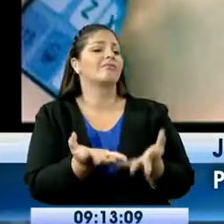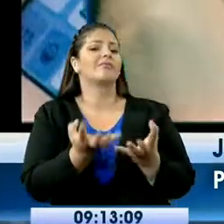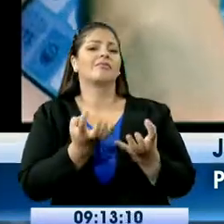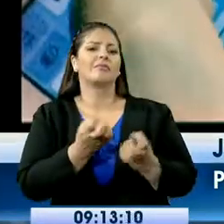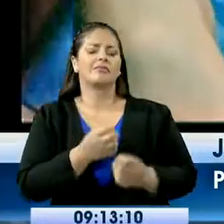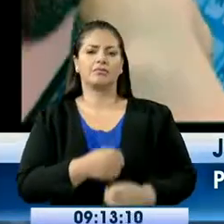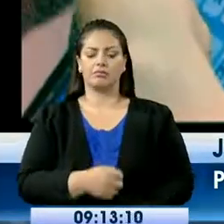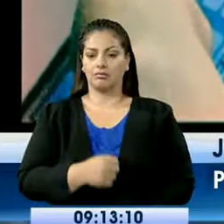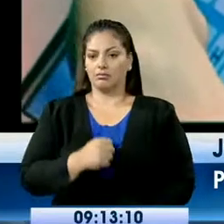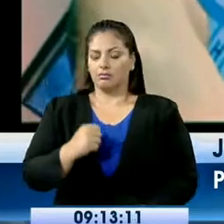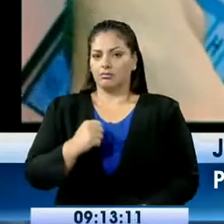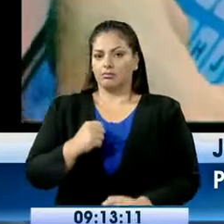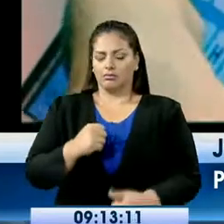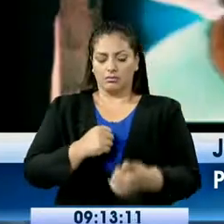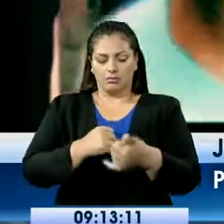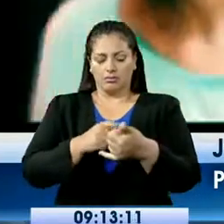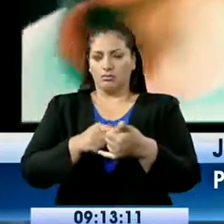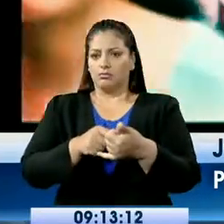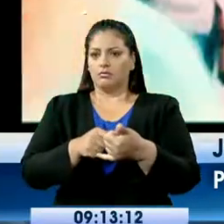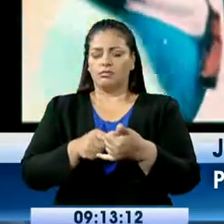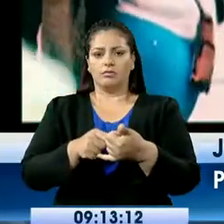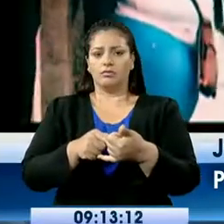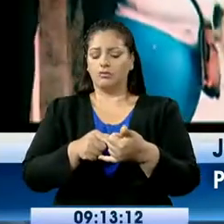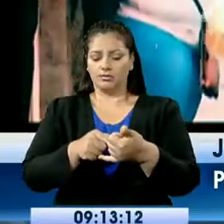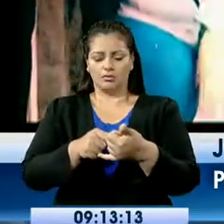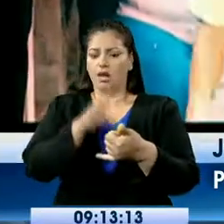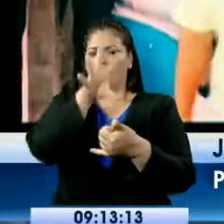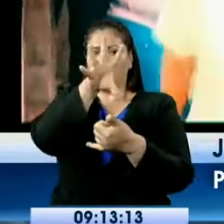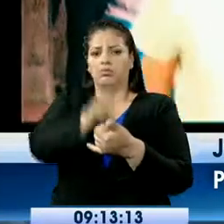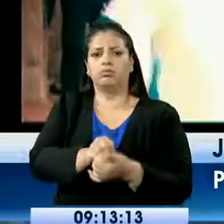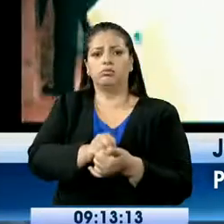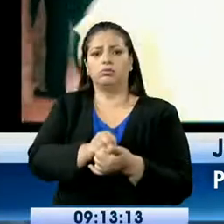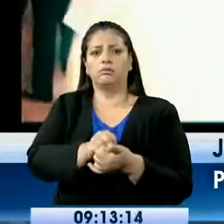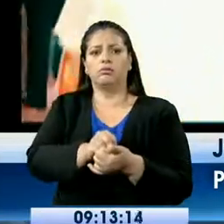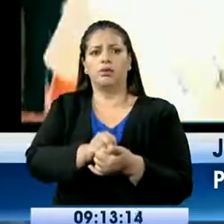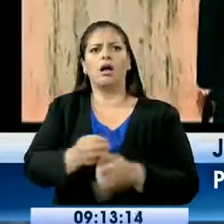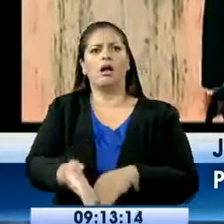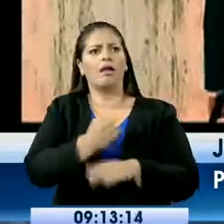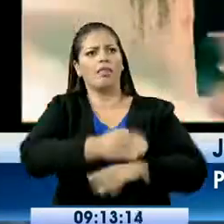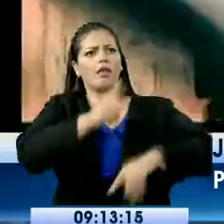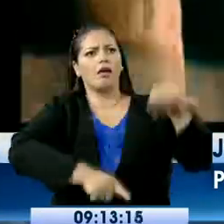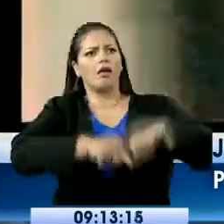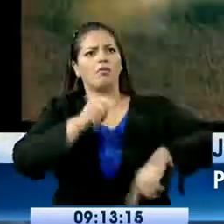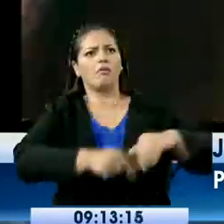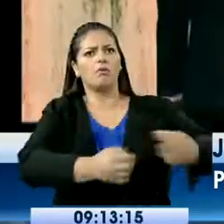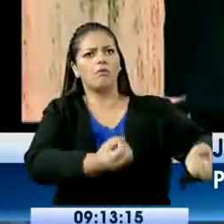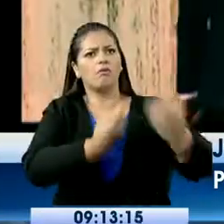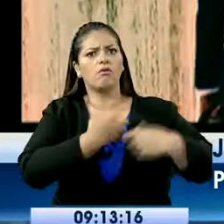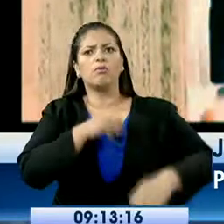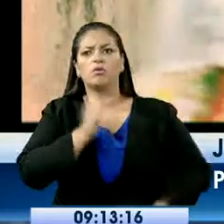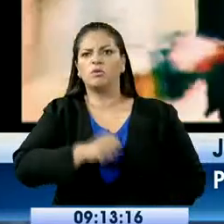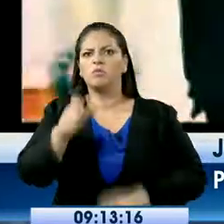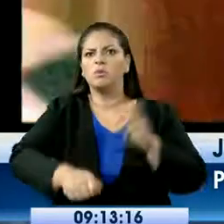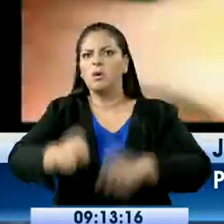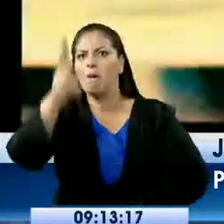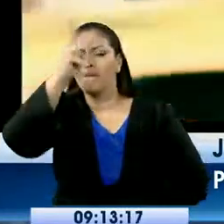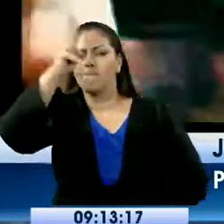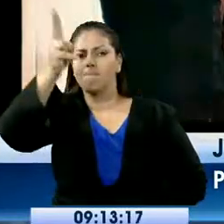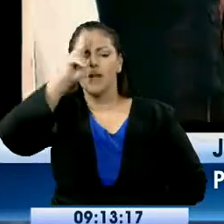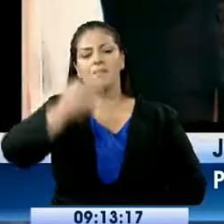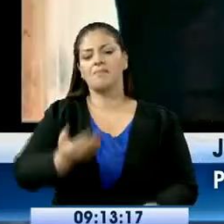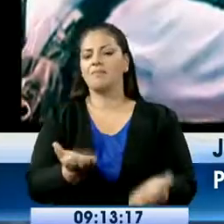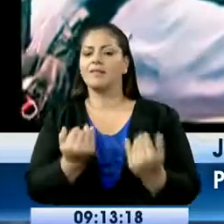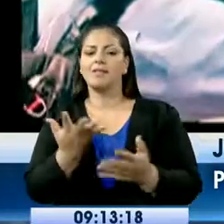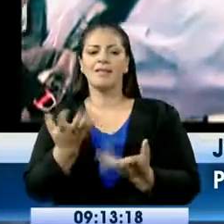Entonces lo que ella me dice que le enseñen, yo cojo y le cuelgo la llamada. Porque yo había escuchado unas historias que dicen que ellos te llaman para grabarte, y una que tienen